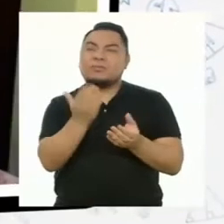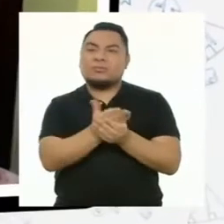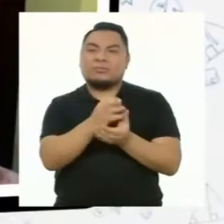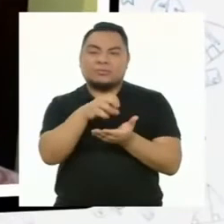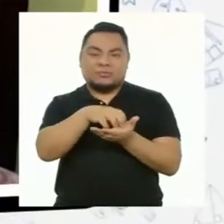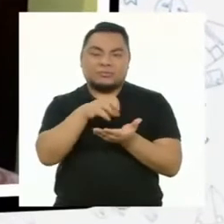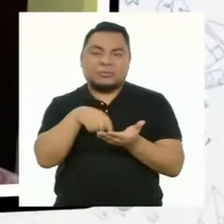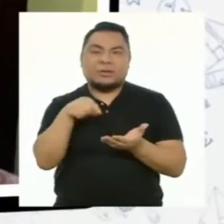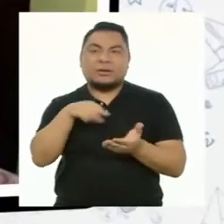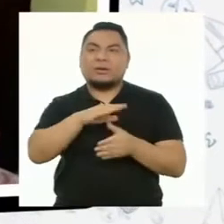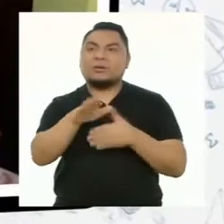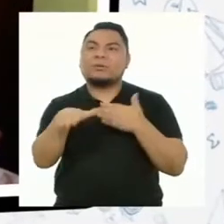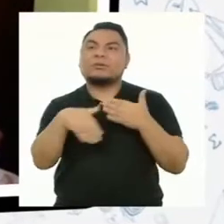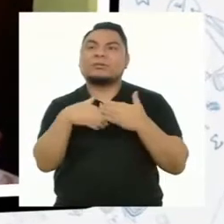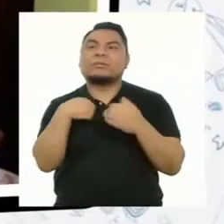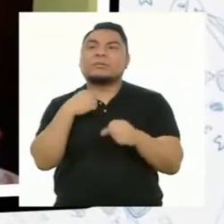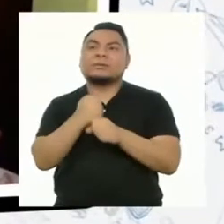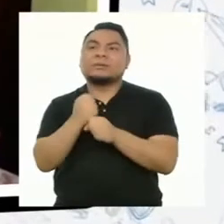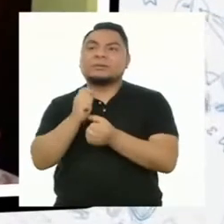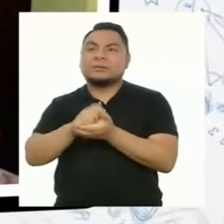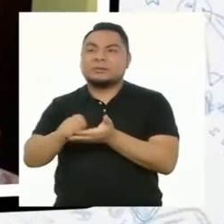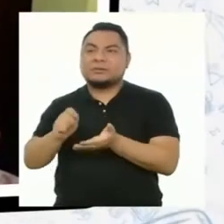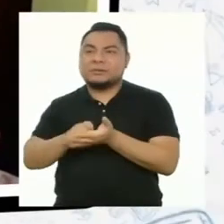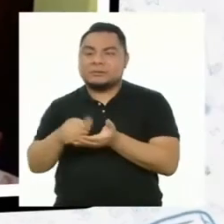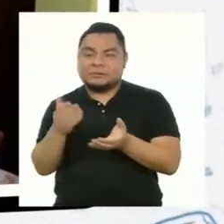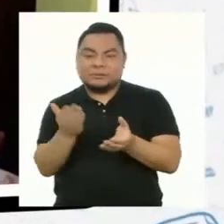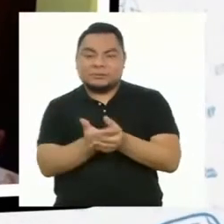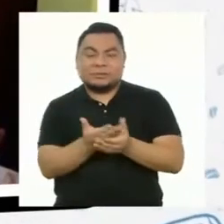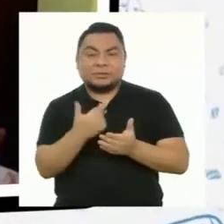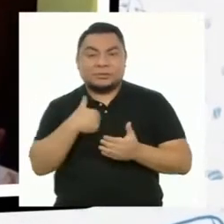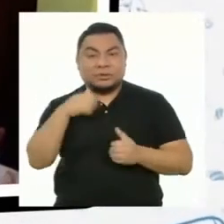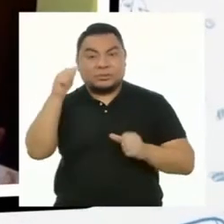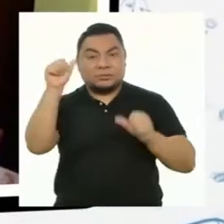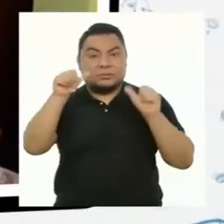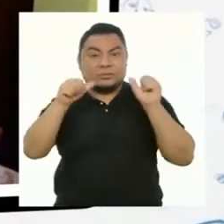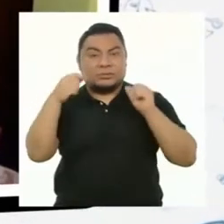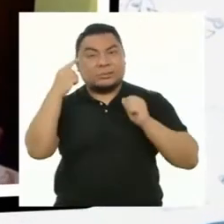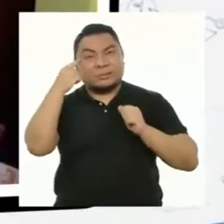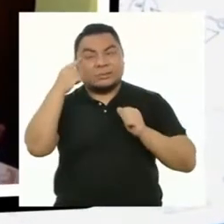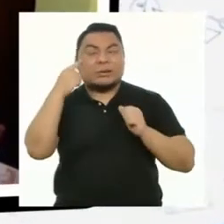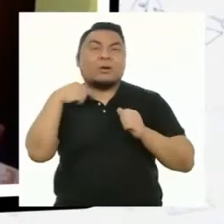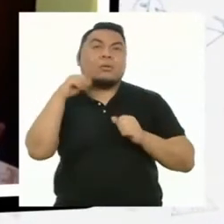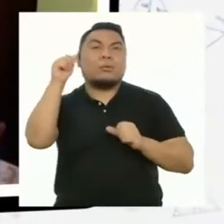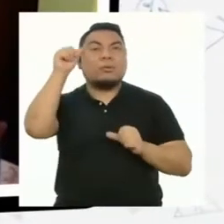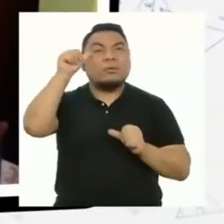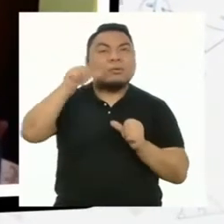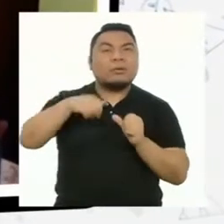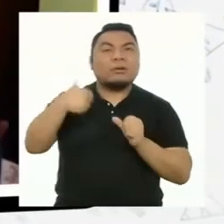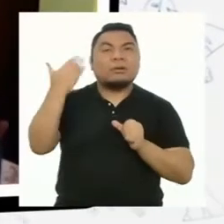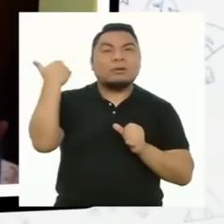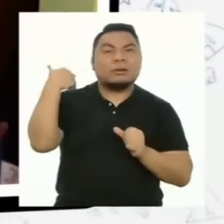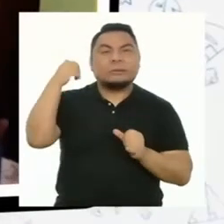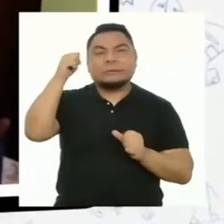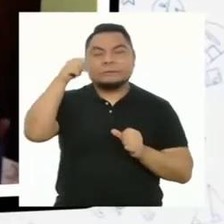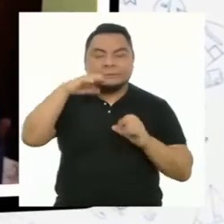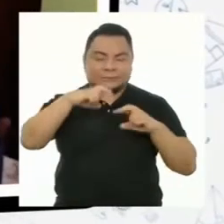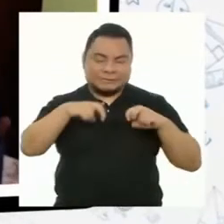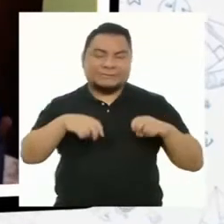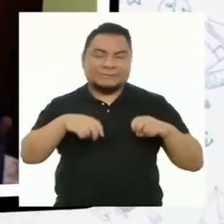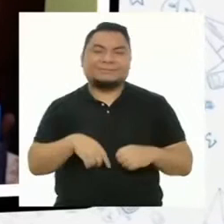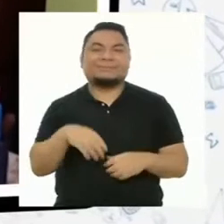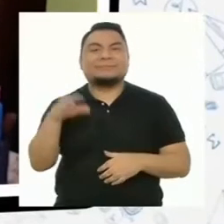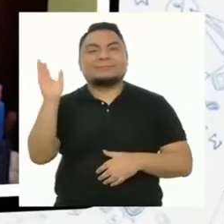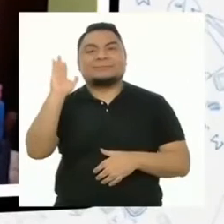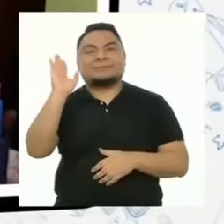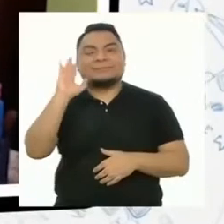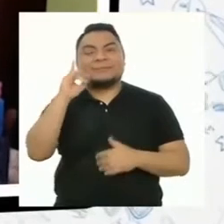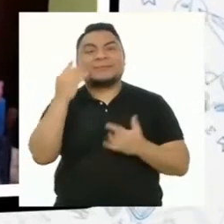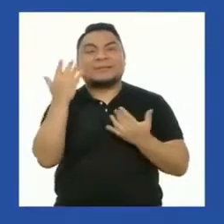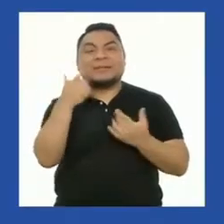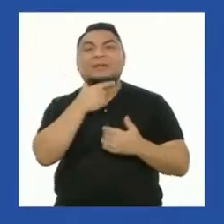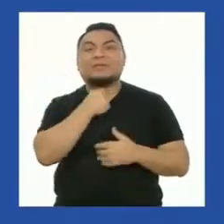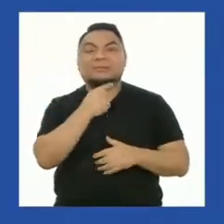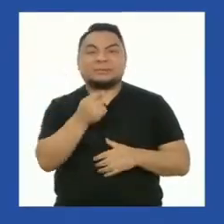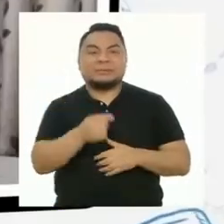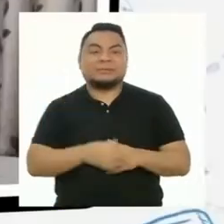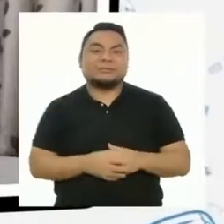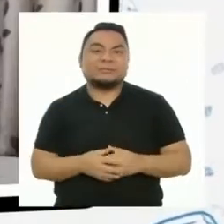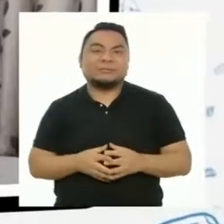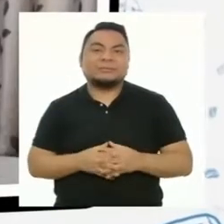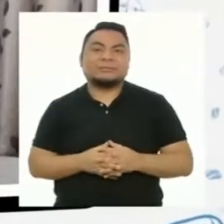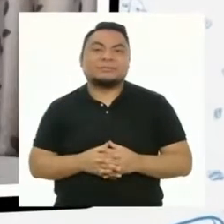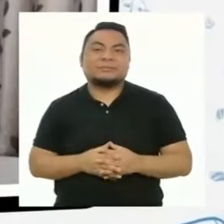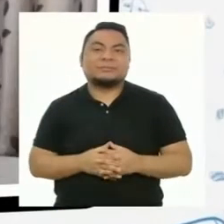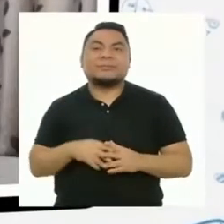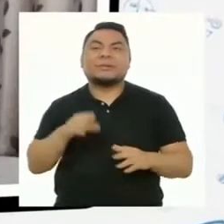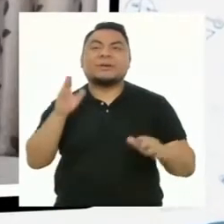guardo todos mis trabajos. Y si tengo alguna duda, lo reviso o si quiero recordar algún tema pasado. ¡Chao, chicos y chicas! Espero que les haya gustado.